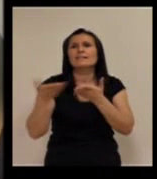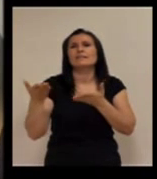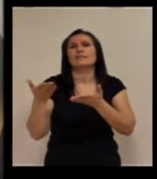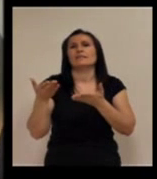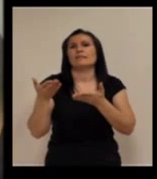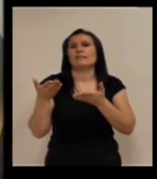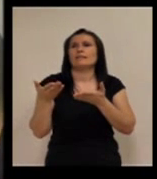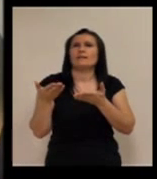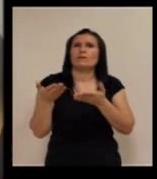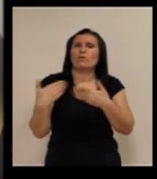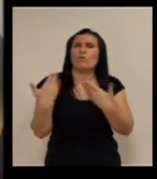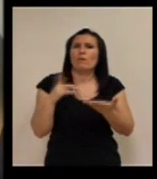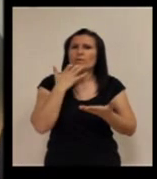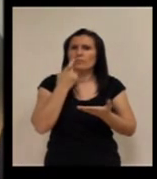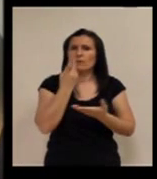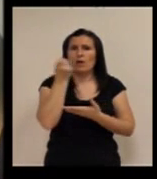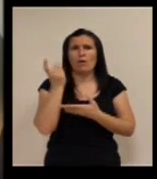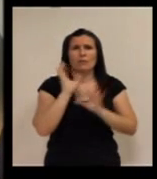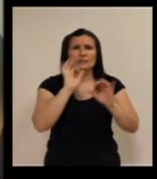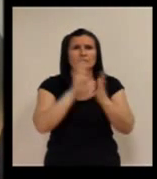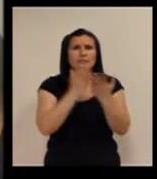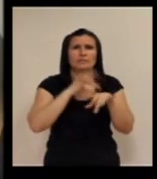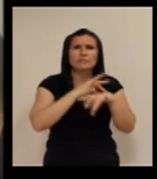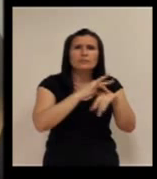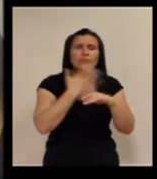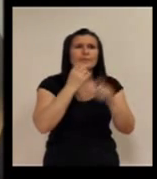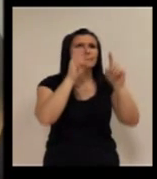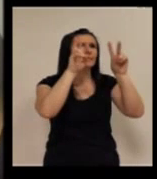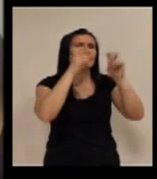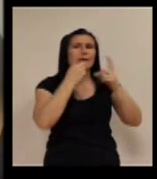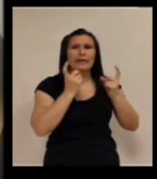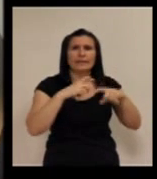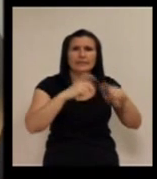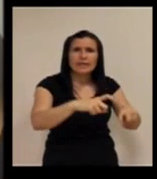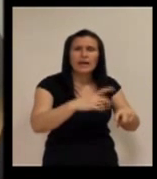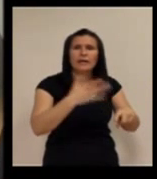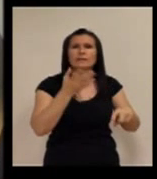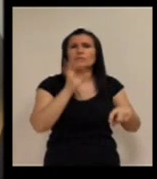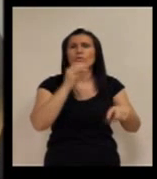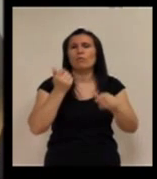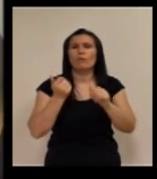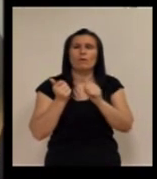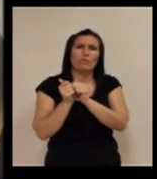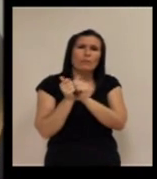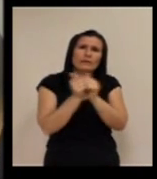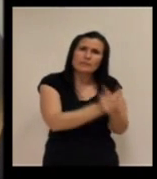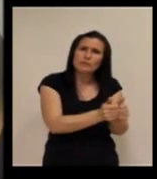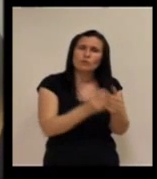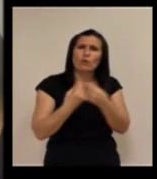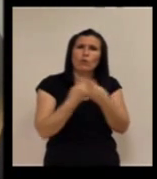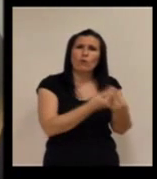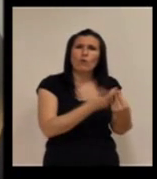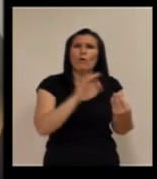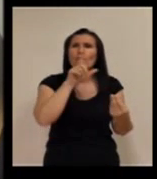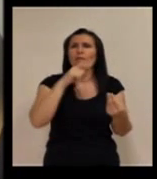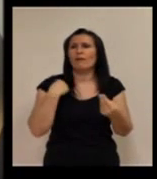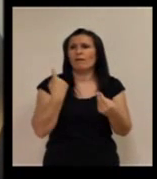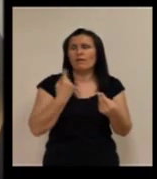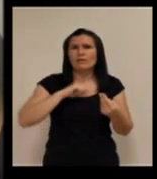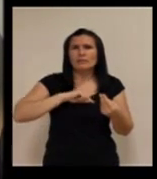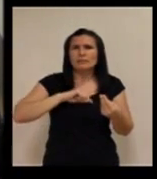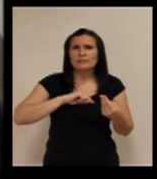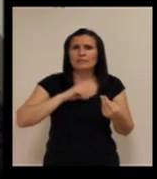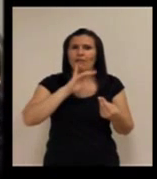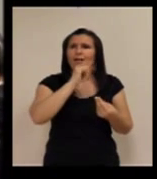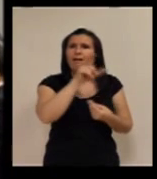que es, digamos, para la agenda personal, las citas, tal, el tema también de acompañamiento, gente que se siente sola y sabe